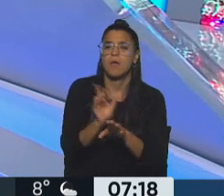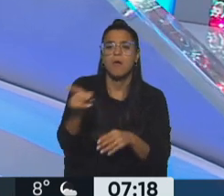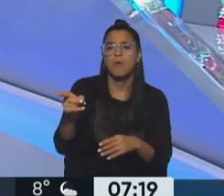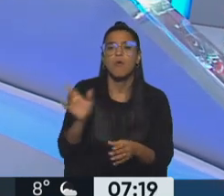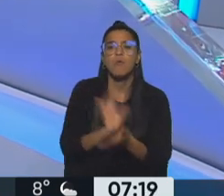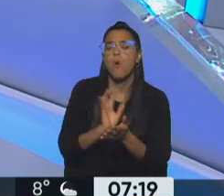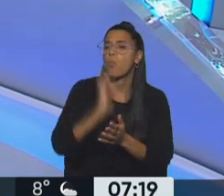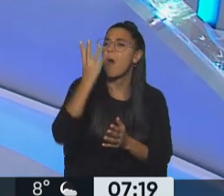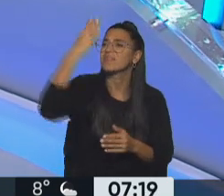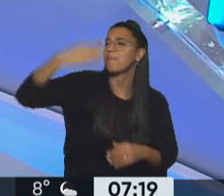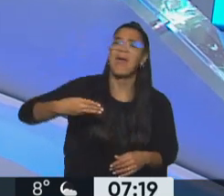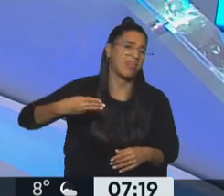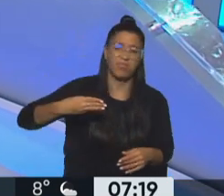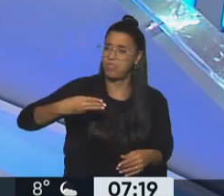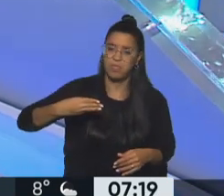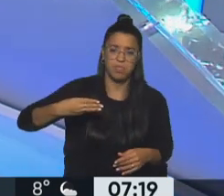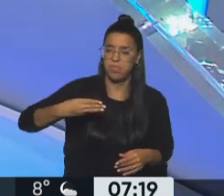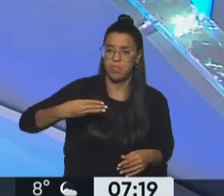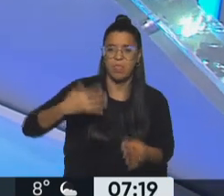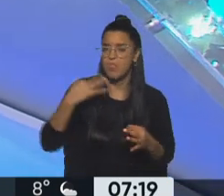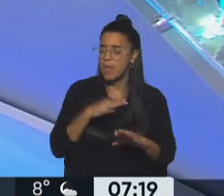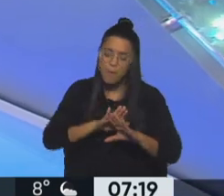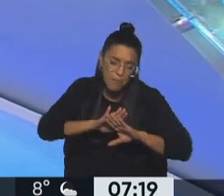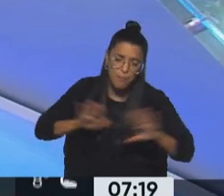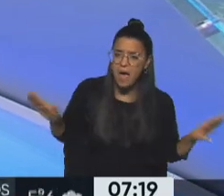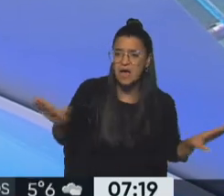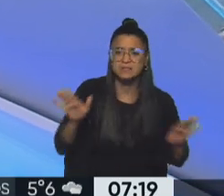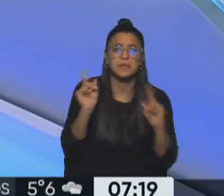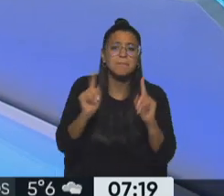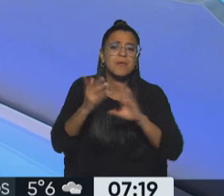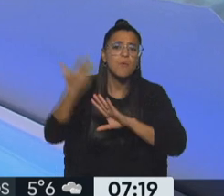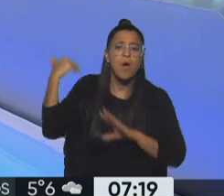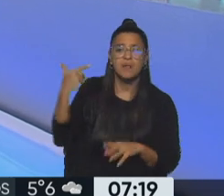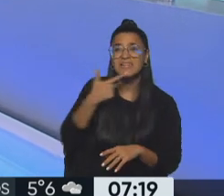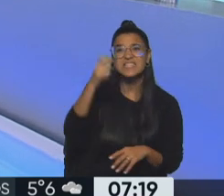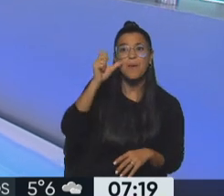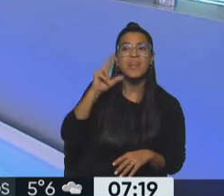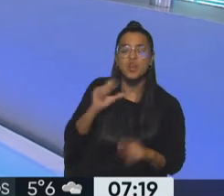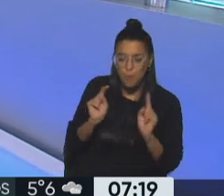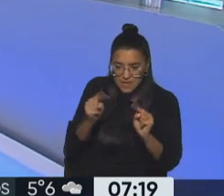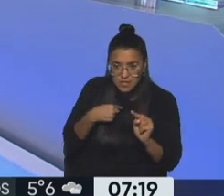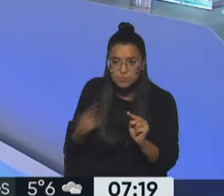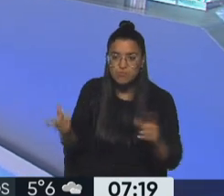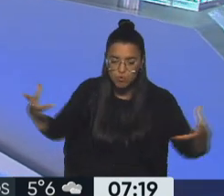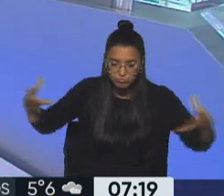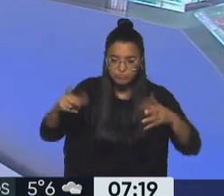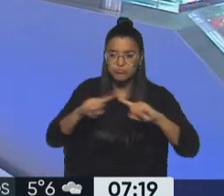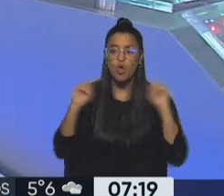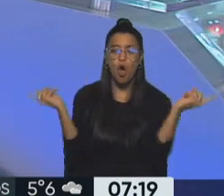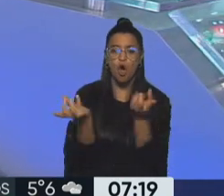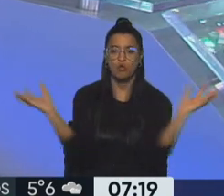de ser una cuarta pared, decidí romper con lo establecido, como también hizo Severino, y meter a toda la gente en una habitación.